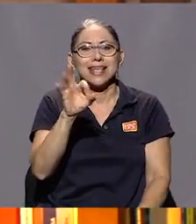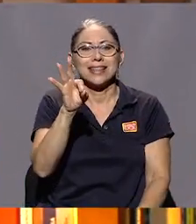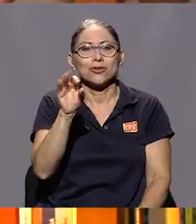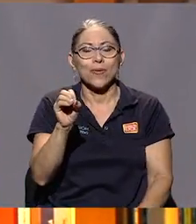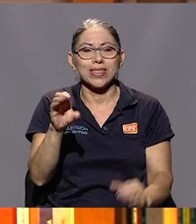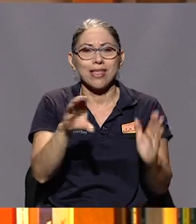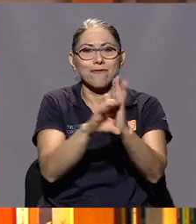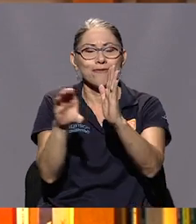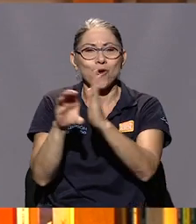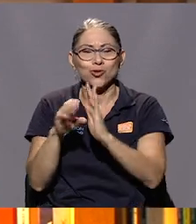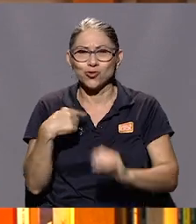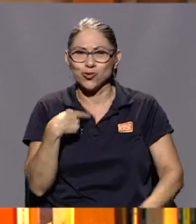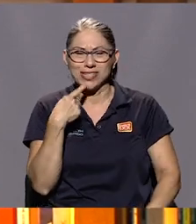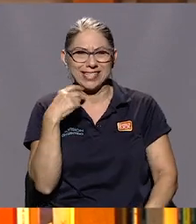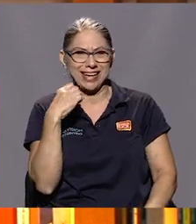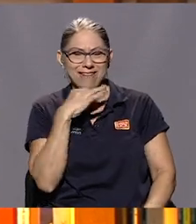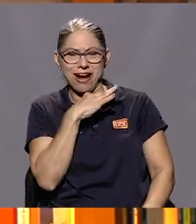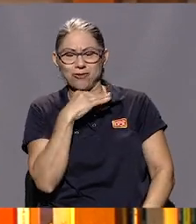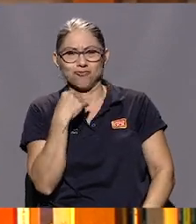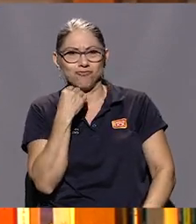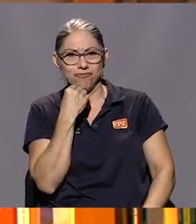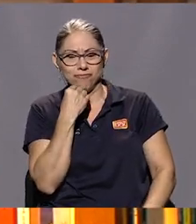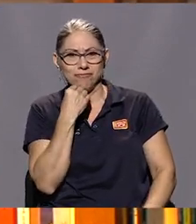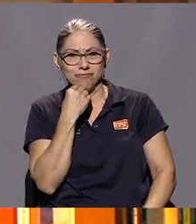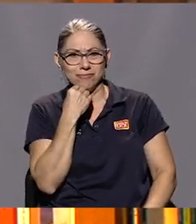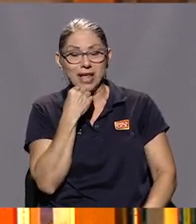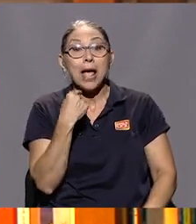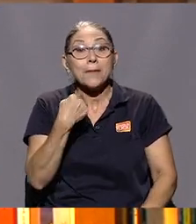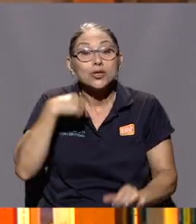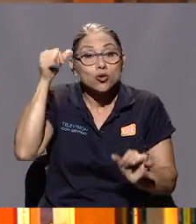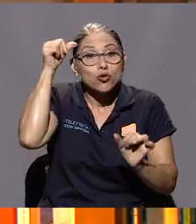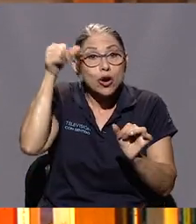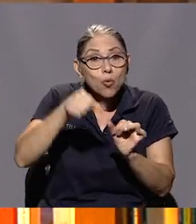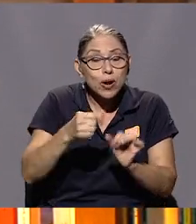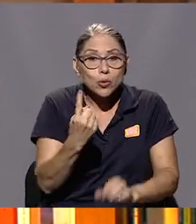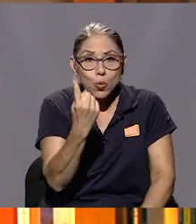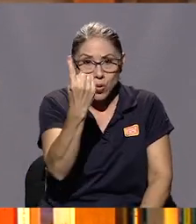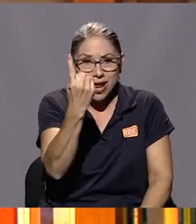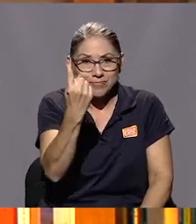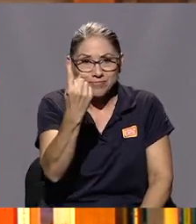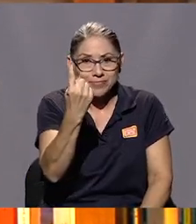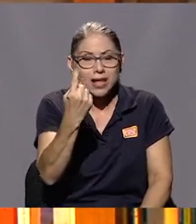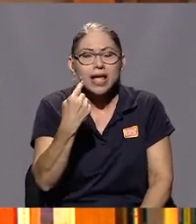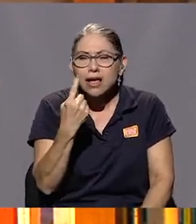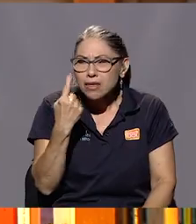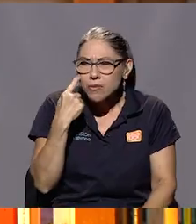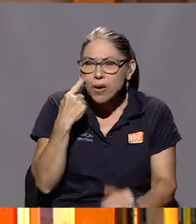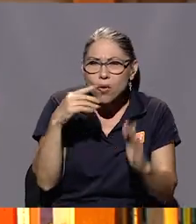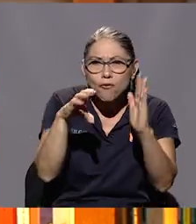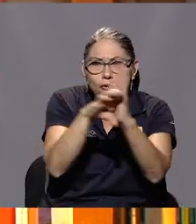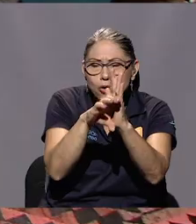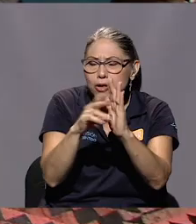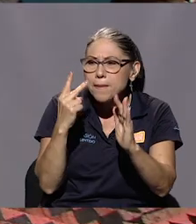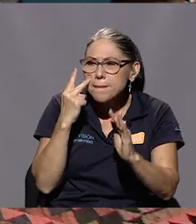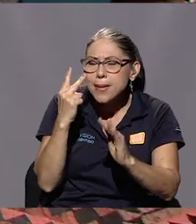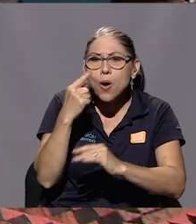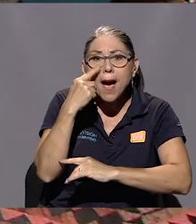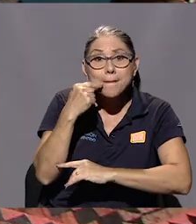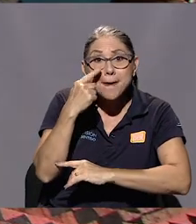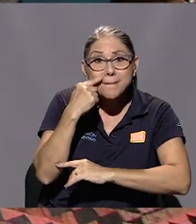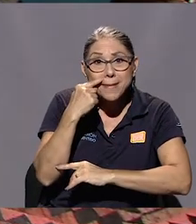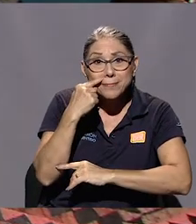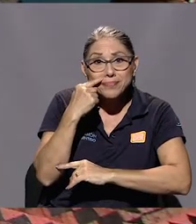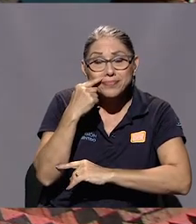390 fotos. Yo pensé que es raro. Vuelvo y veo, recuerdo una. Veo a papá en la